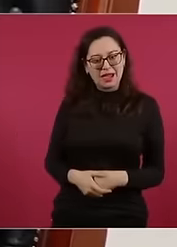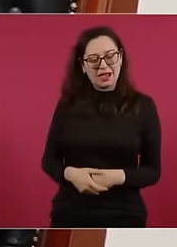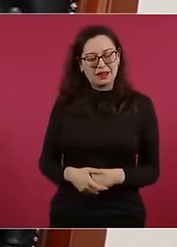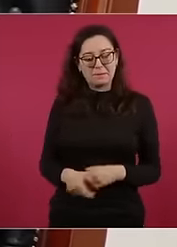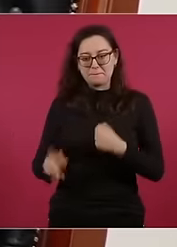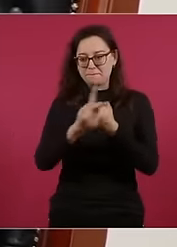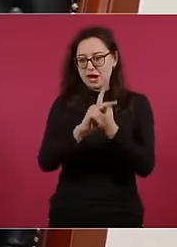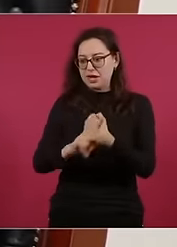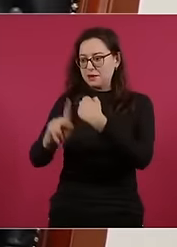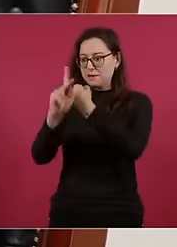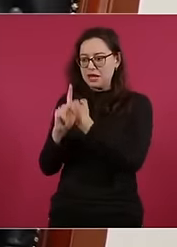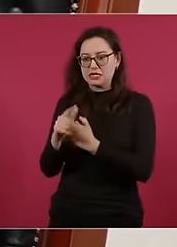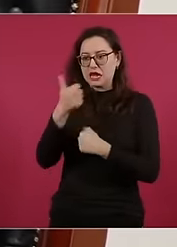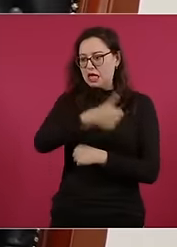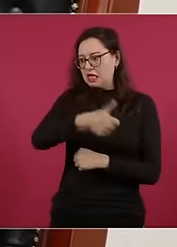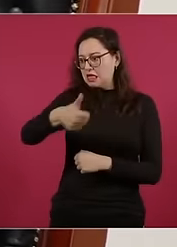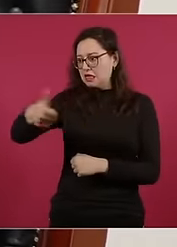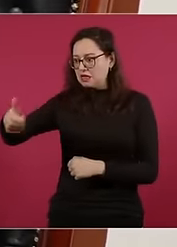de los pueblos.